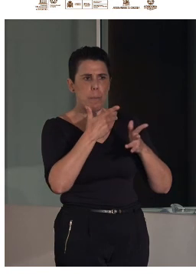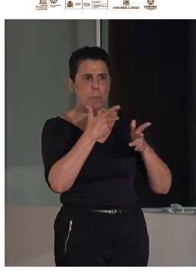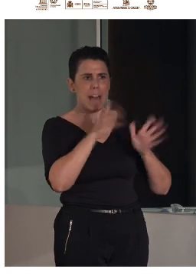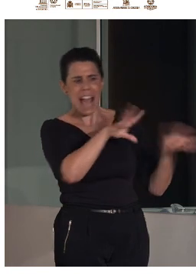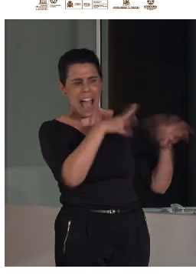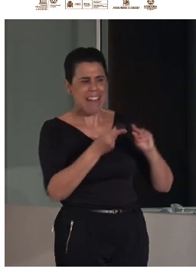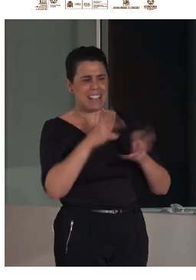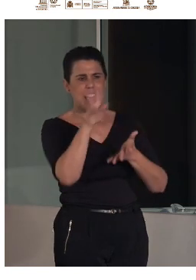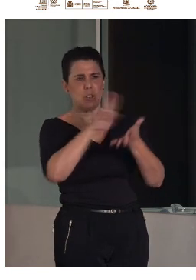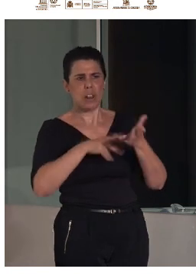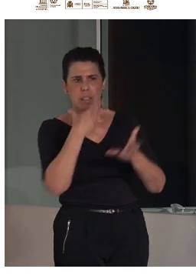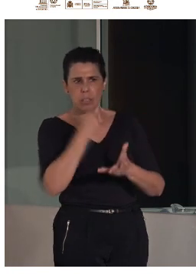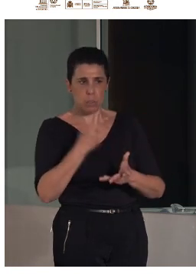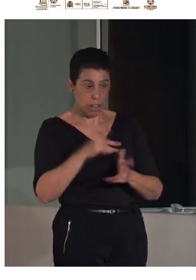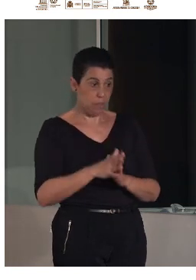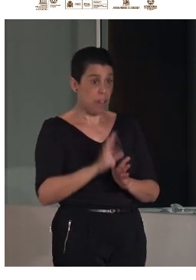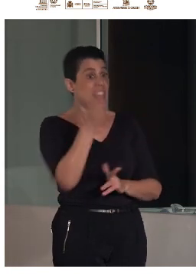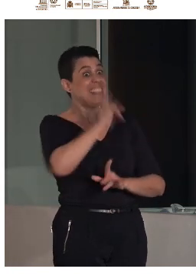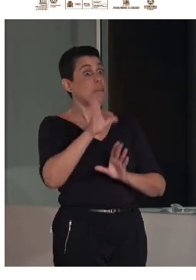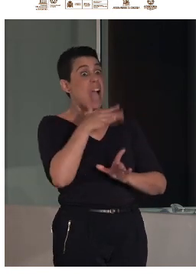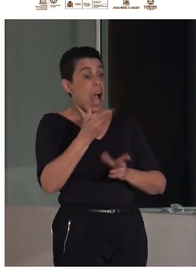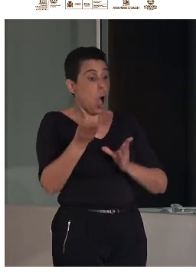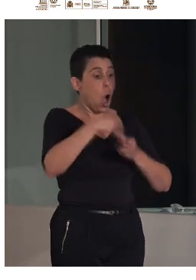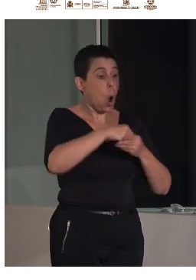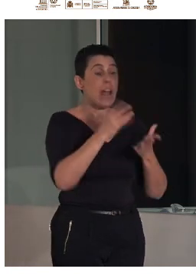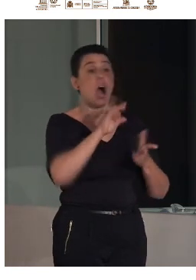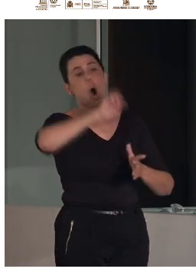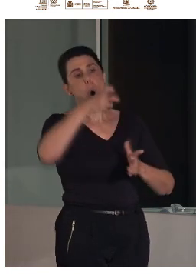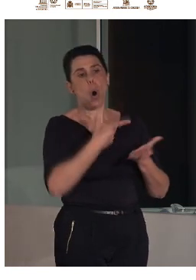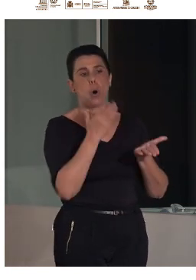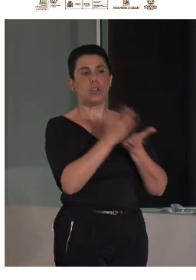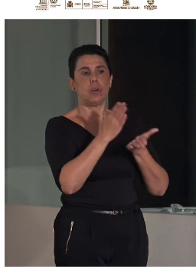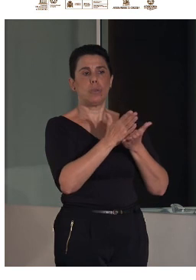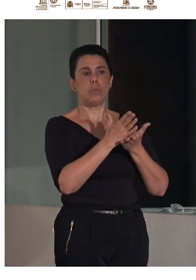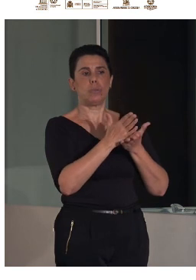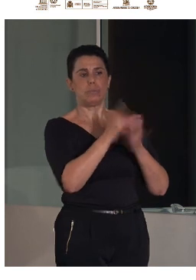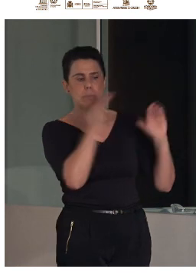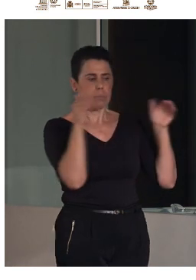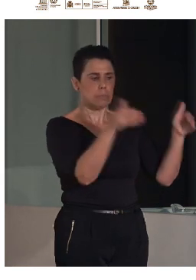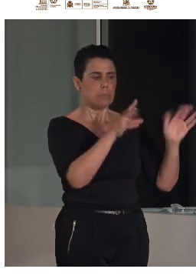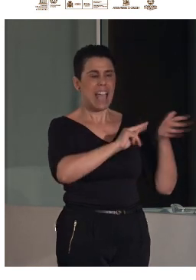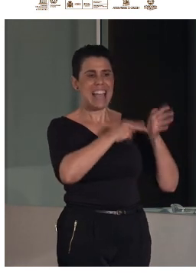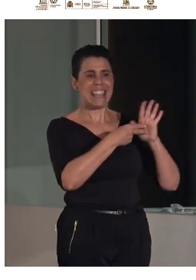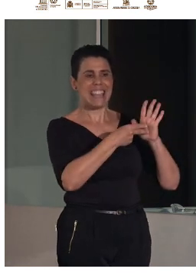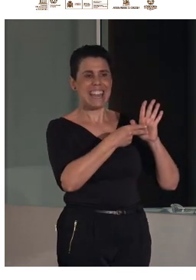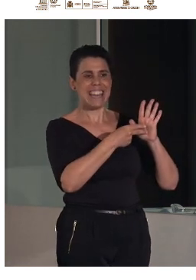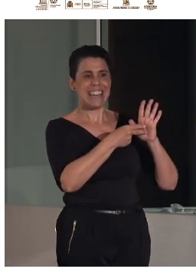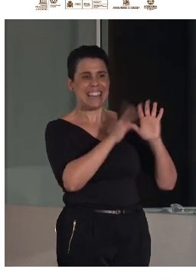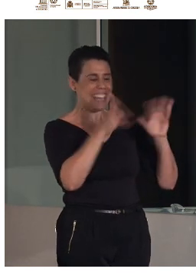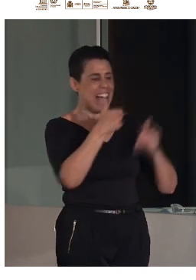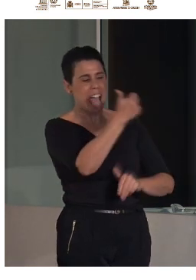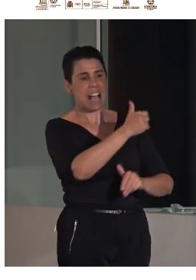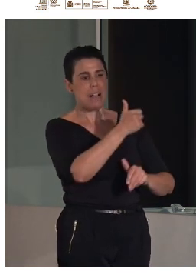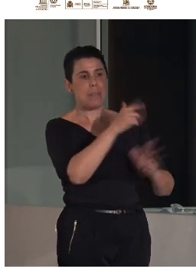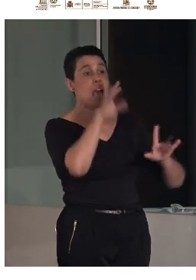textos de lectura fácil y luego también hemos incorporado cursos ahora para técnicos para evaluación de accesibilidad cognitiva en